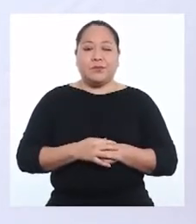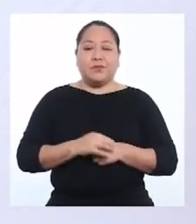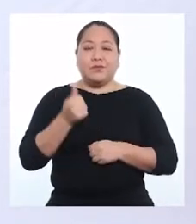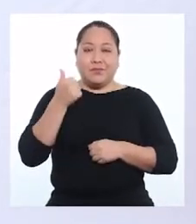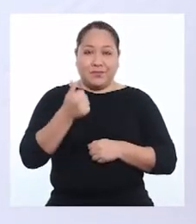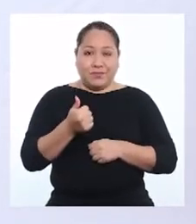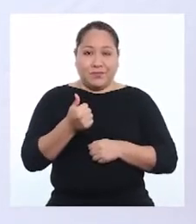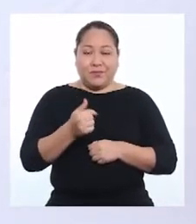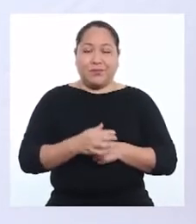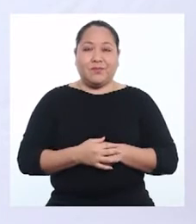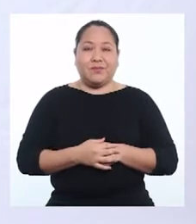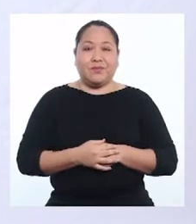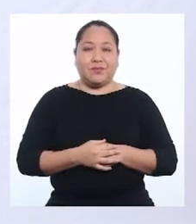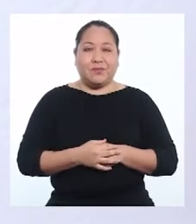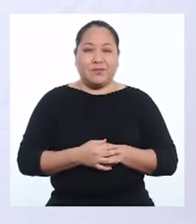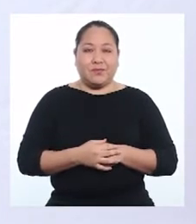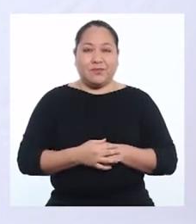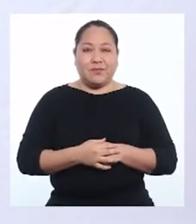Eso es.